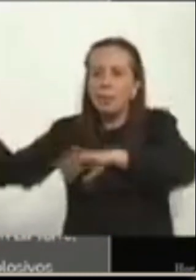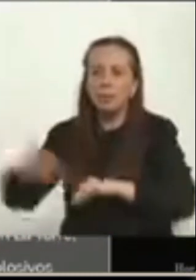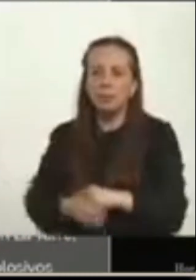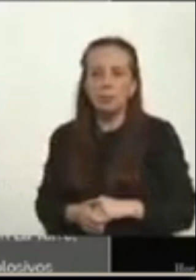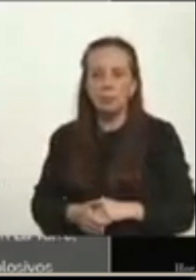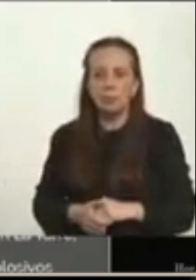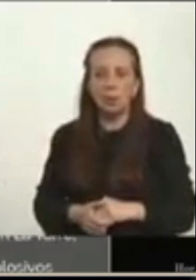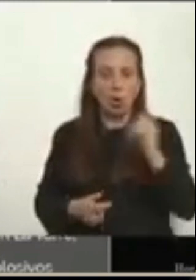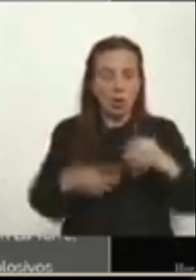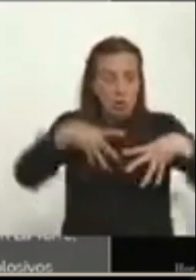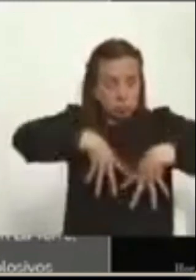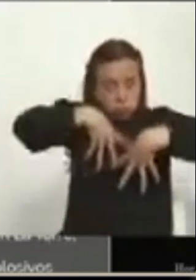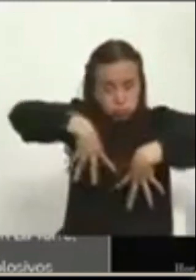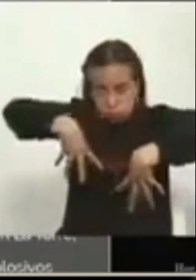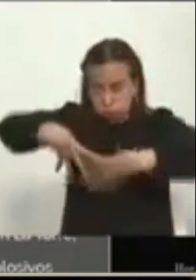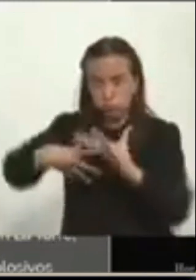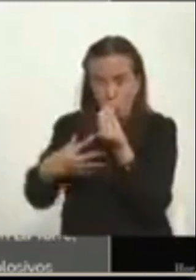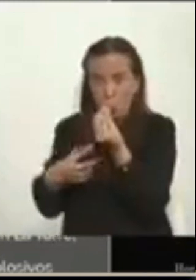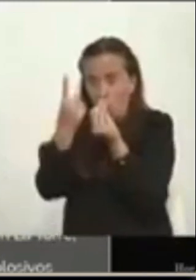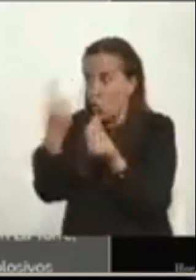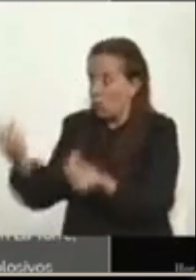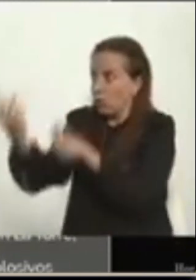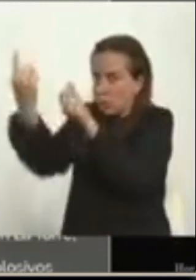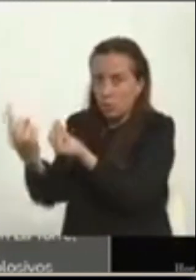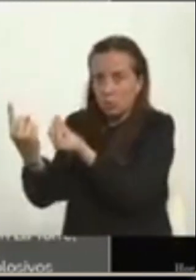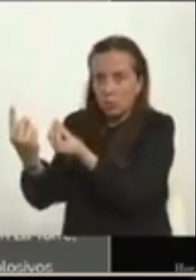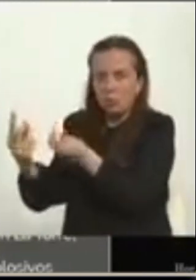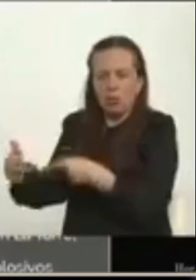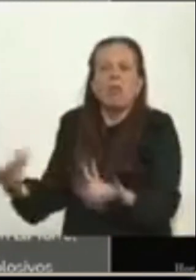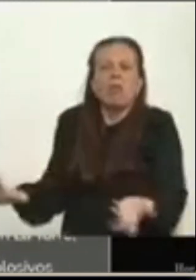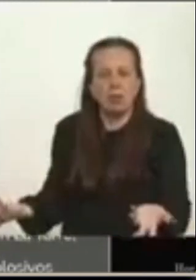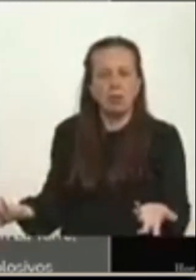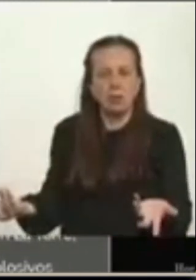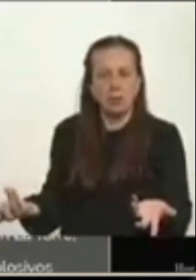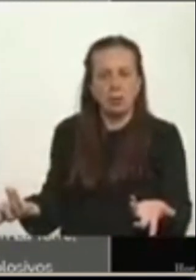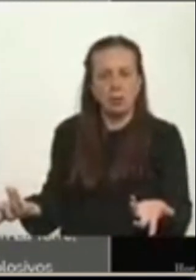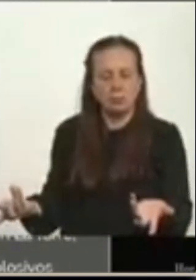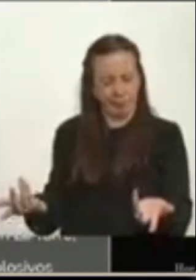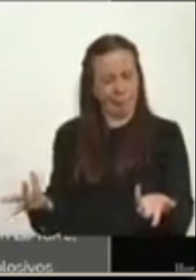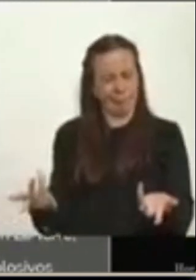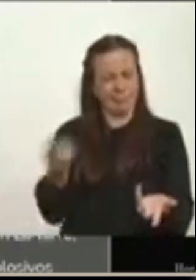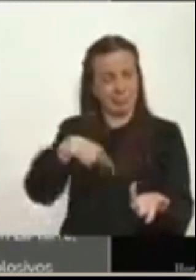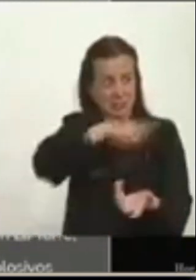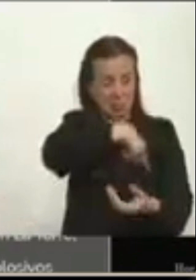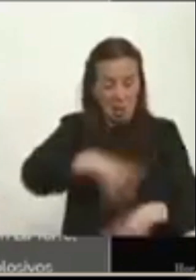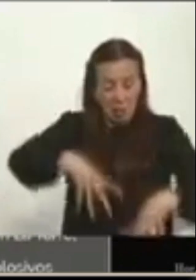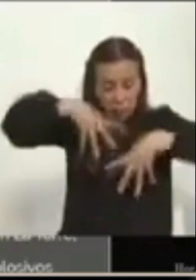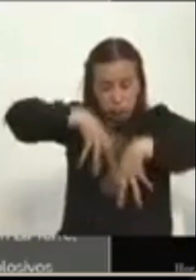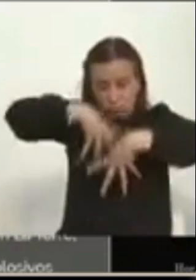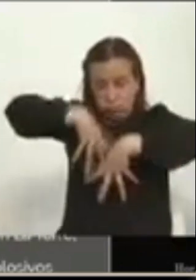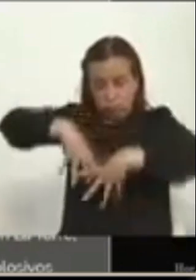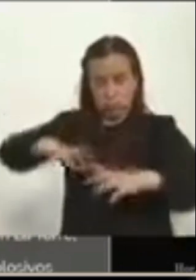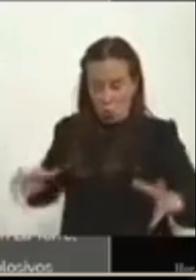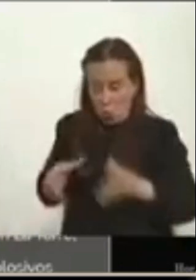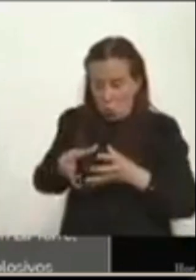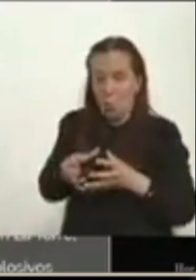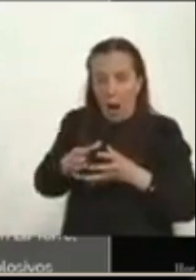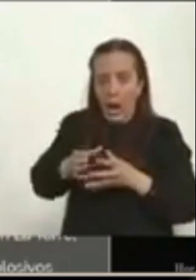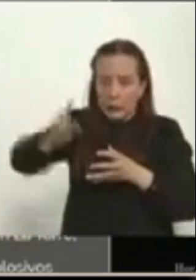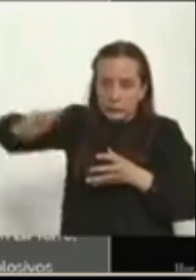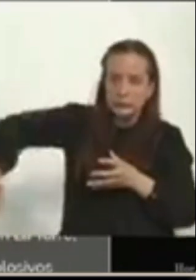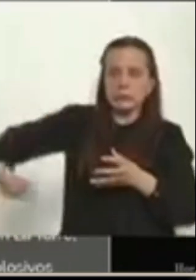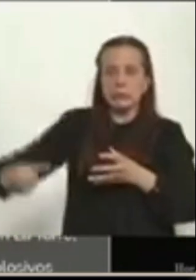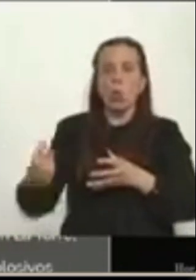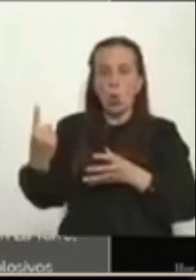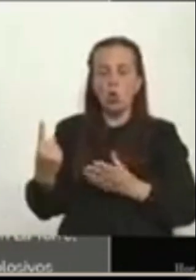combate de un batallón contra un solo hombre? Pero aunque fuera el combate de un batallón contra un solo hombre, se